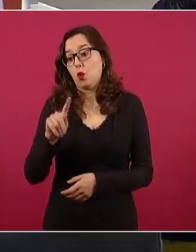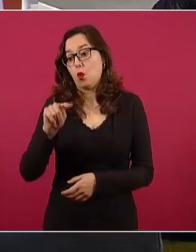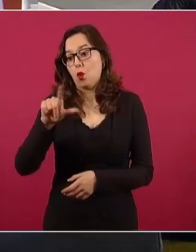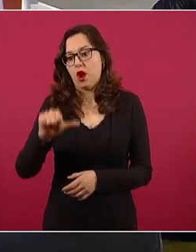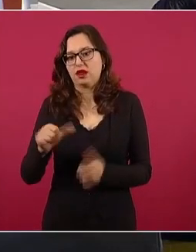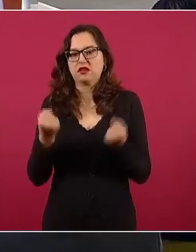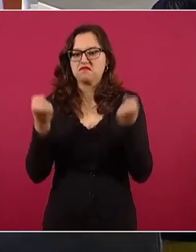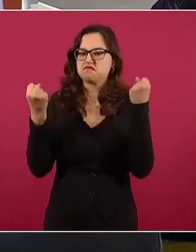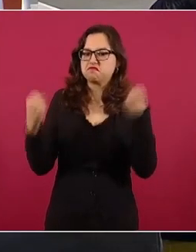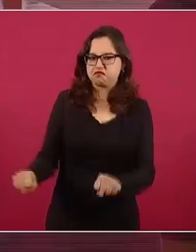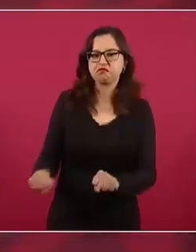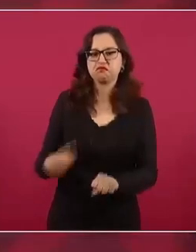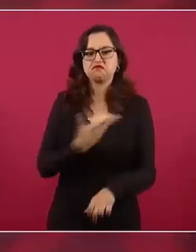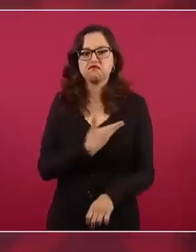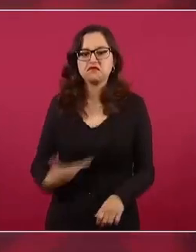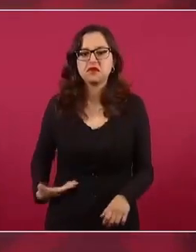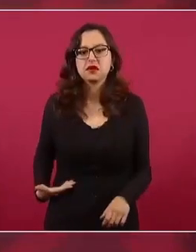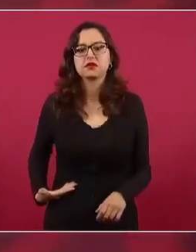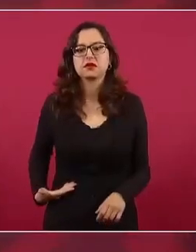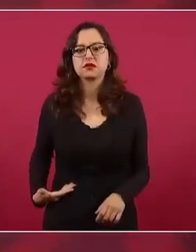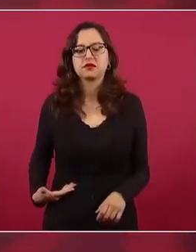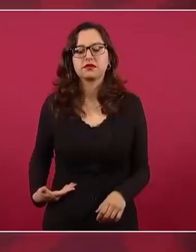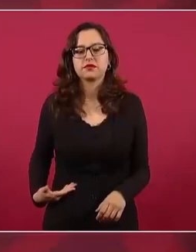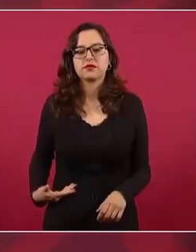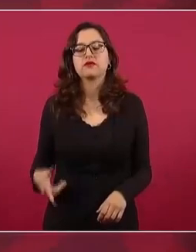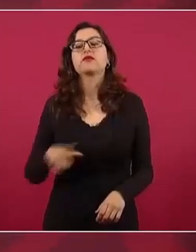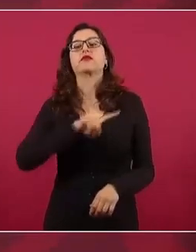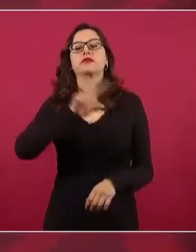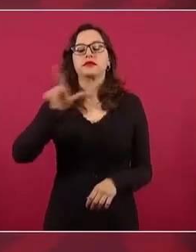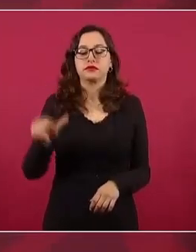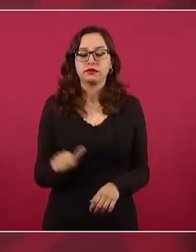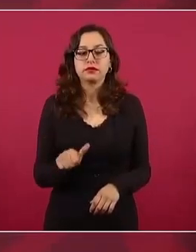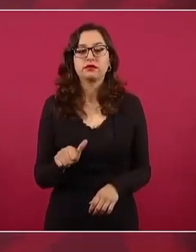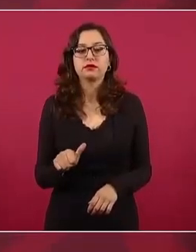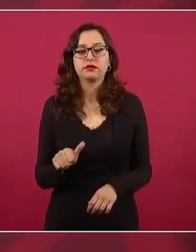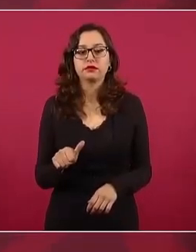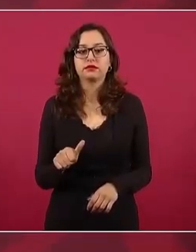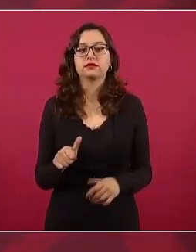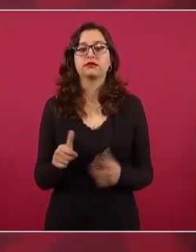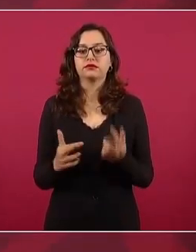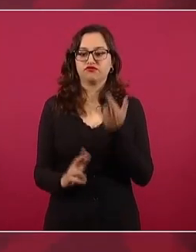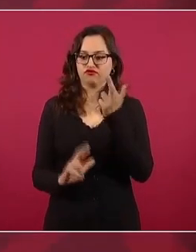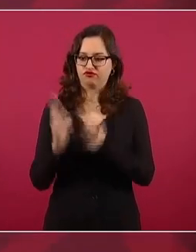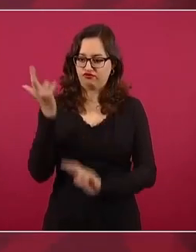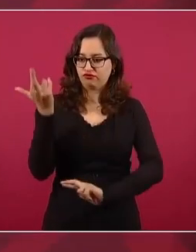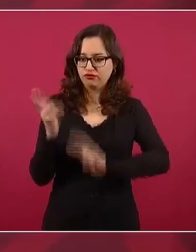y luego el triunfo de la revolución